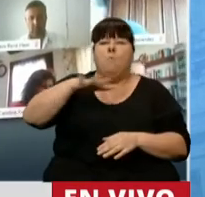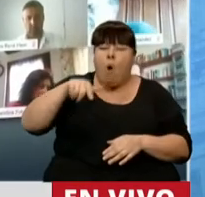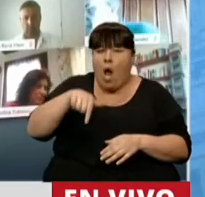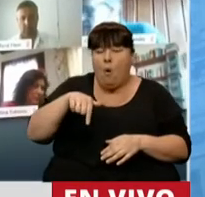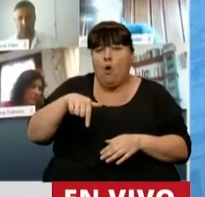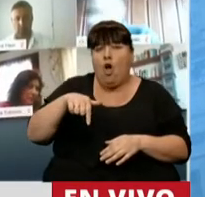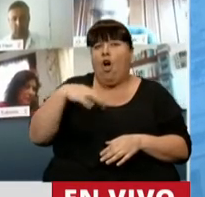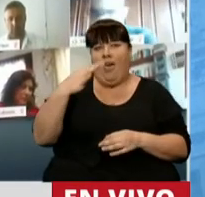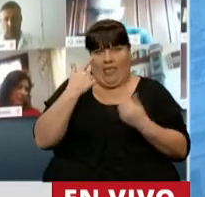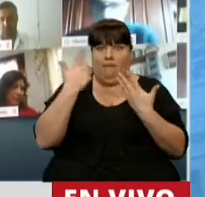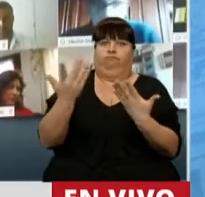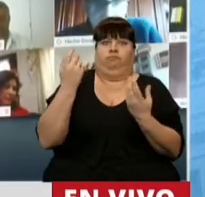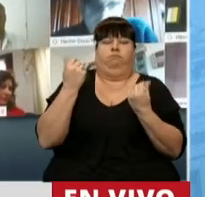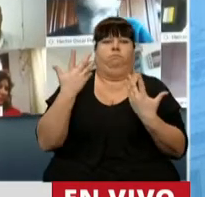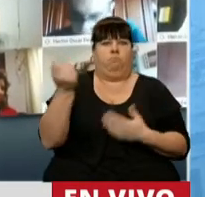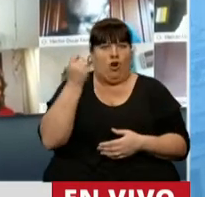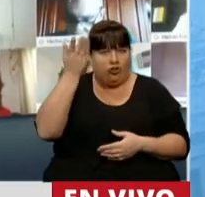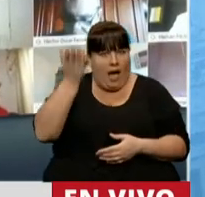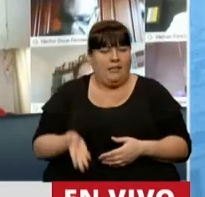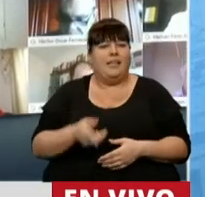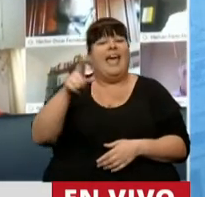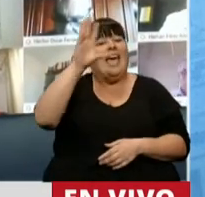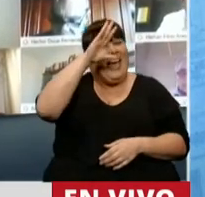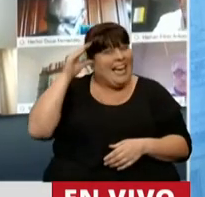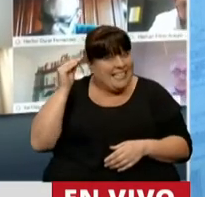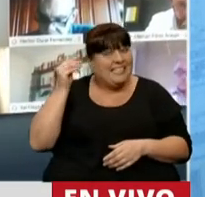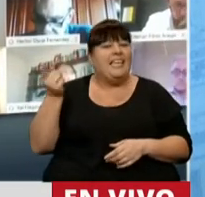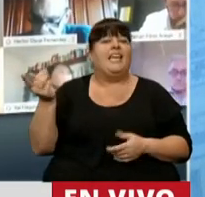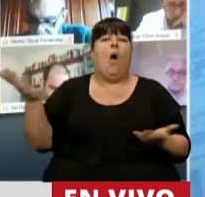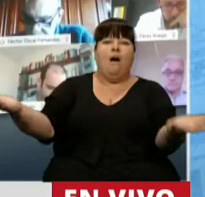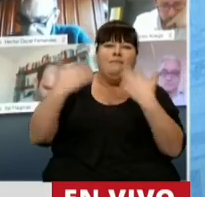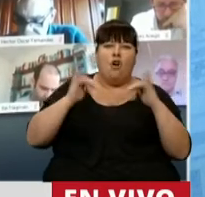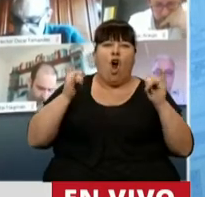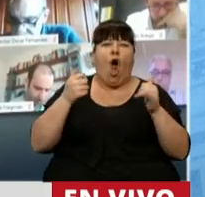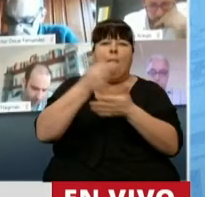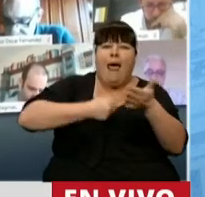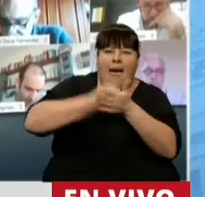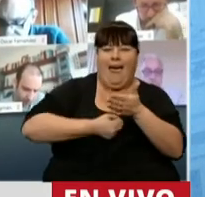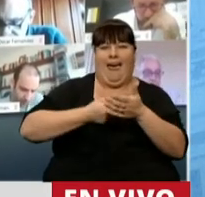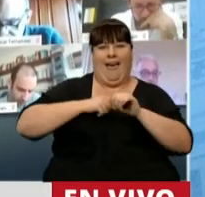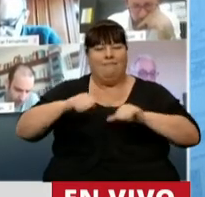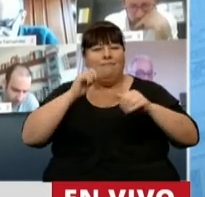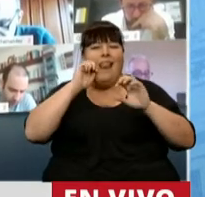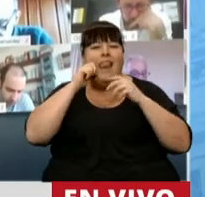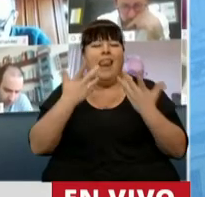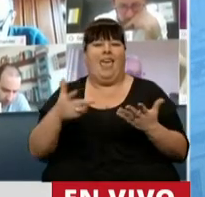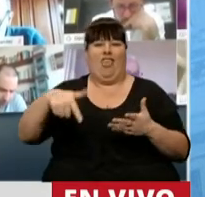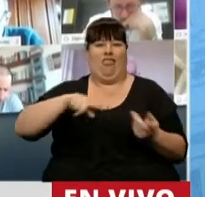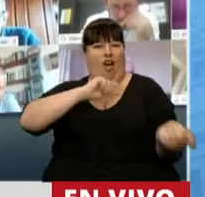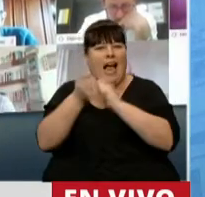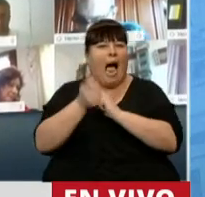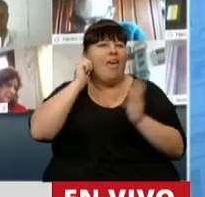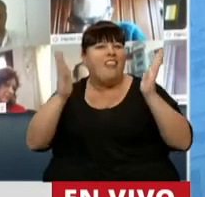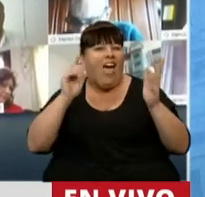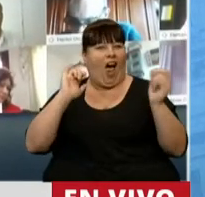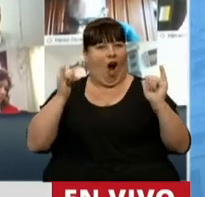tiene que valorar. Cristina Fernández de Kirchner, que trajo a la juventud, a militar, provocando este hermoso recambio